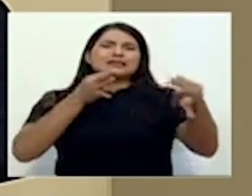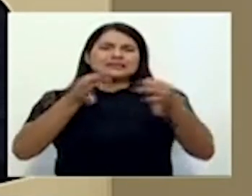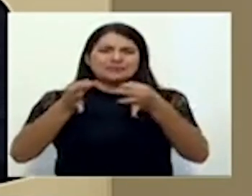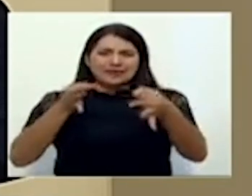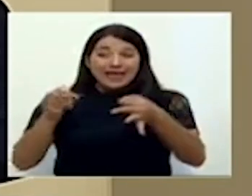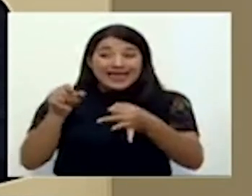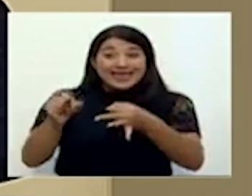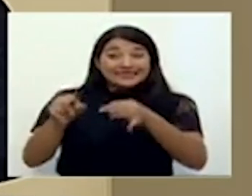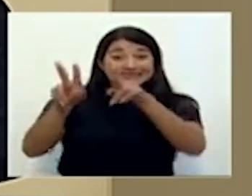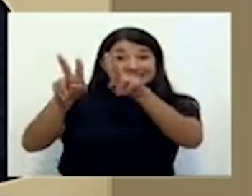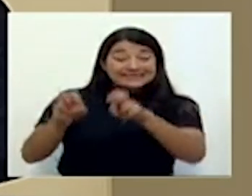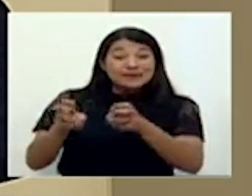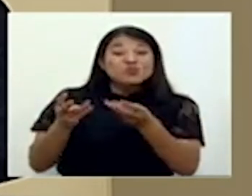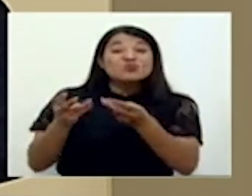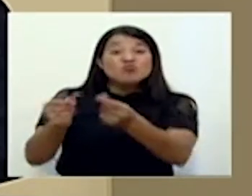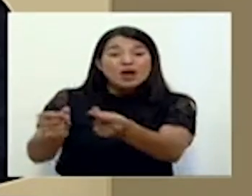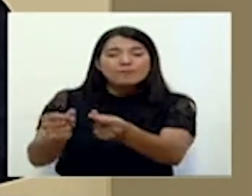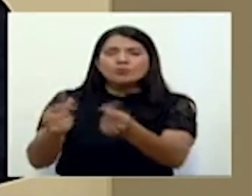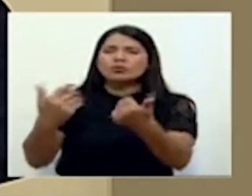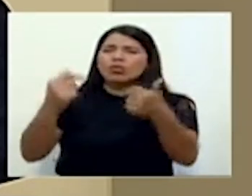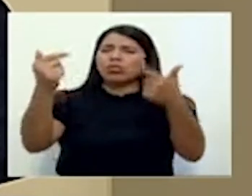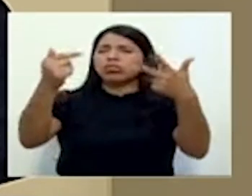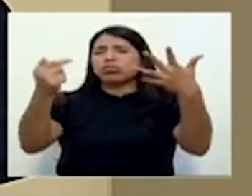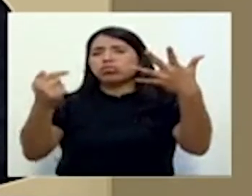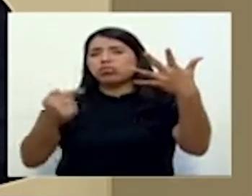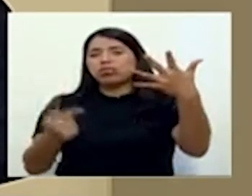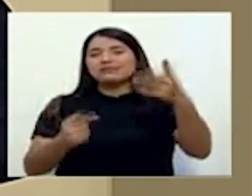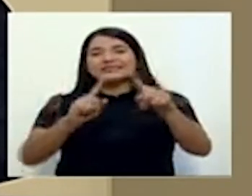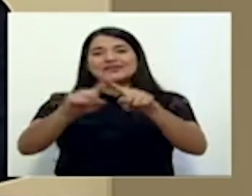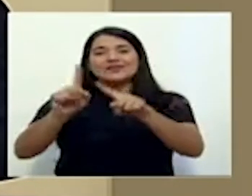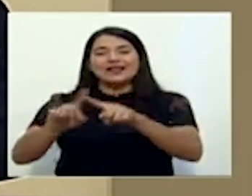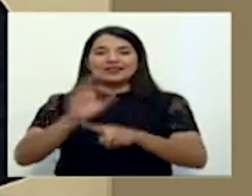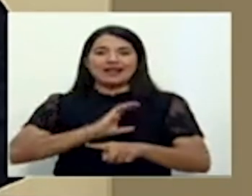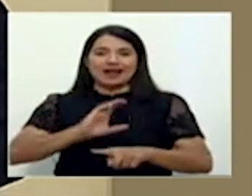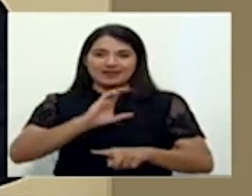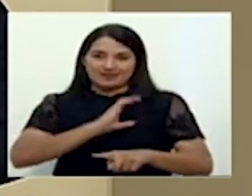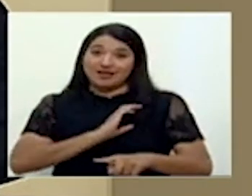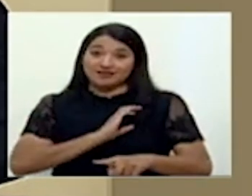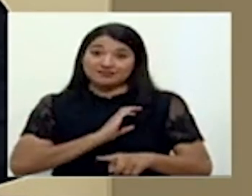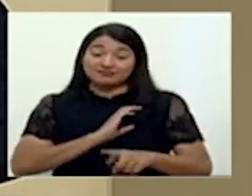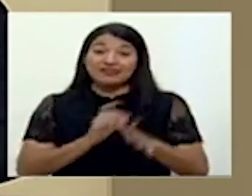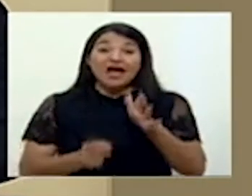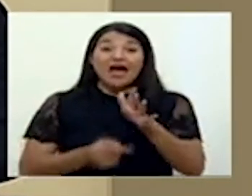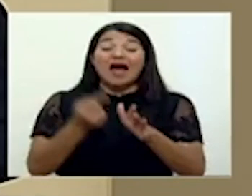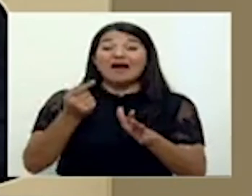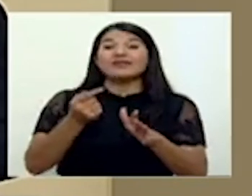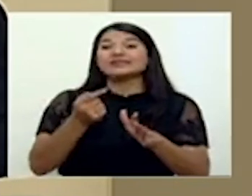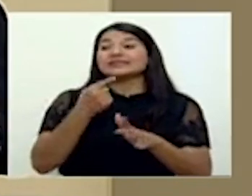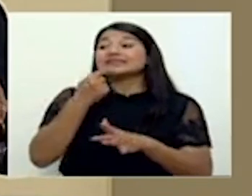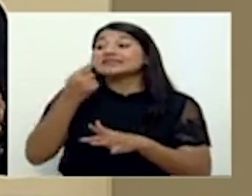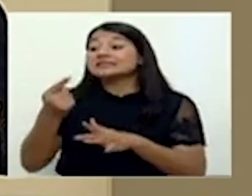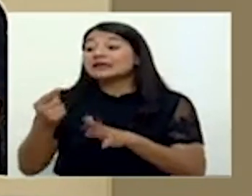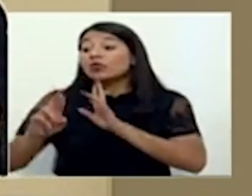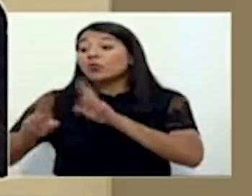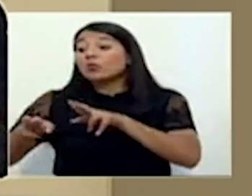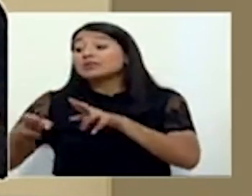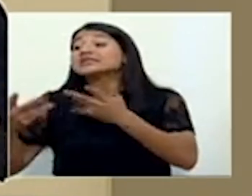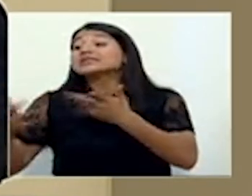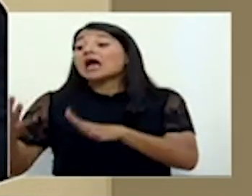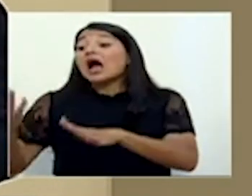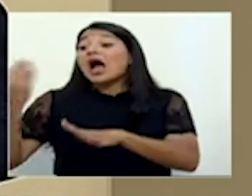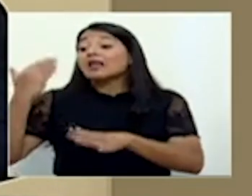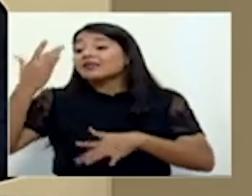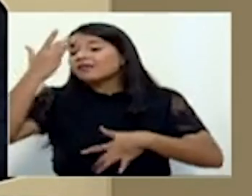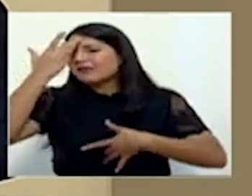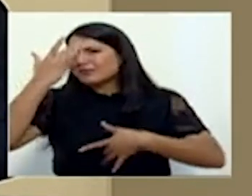estas pruebas. Algunas llevan a resultados que dicen que la persona ya tuvo la enfermedad cuando no la tuvo y ese porcentaje